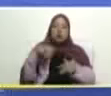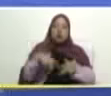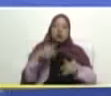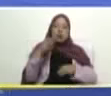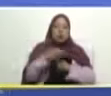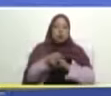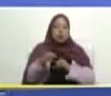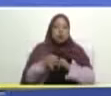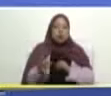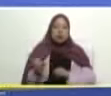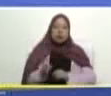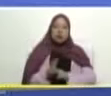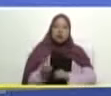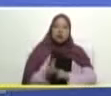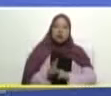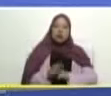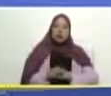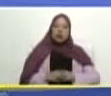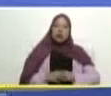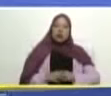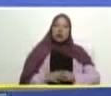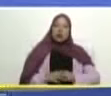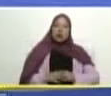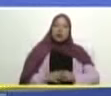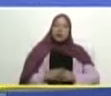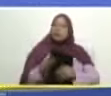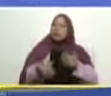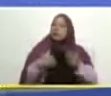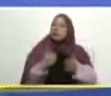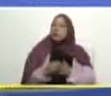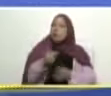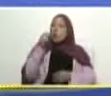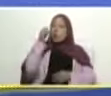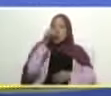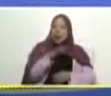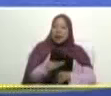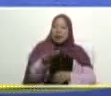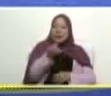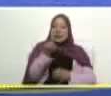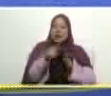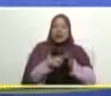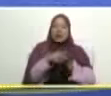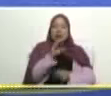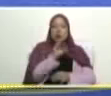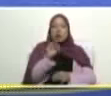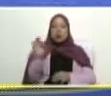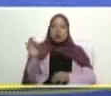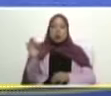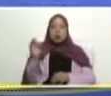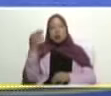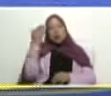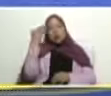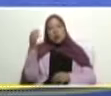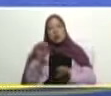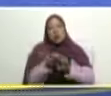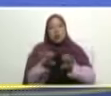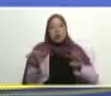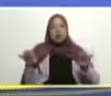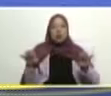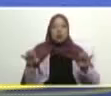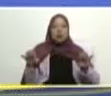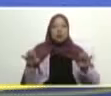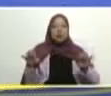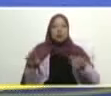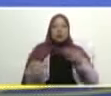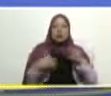municipios del país para llevar las bricomiles también al 100% en salud educación y para